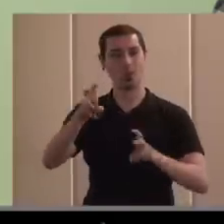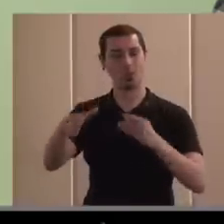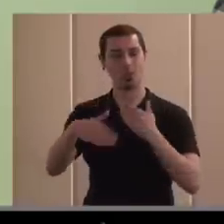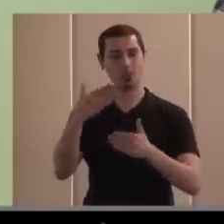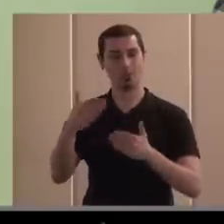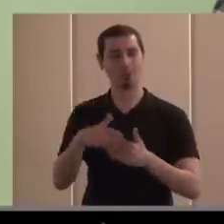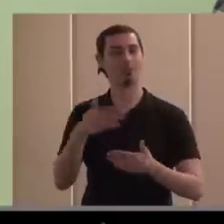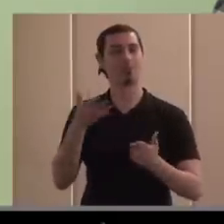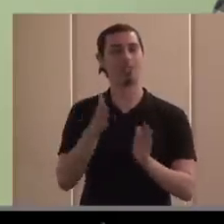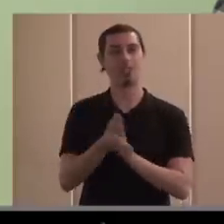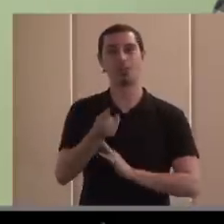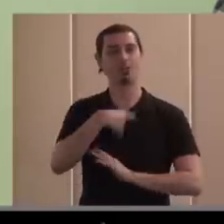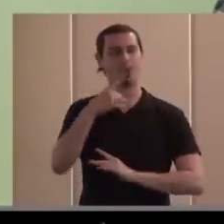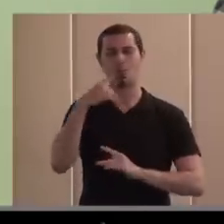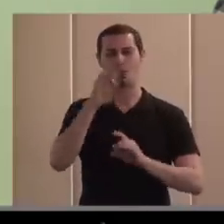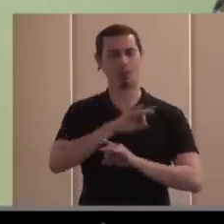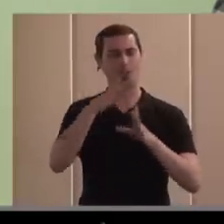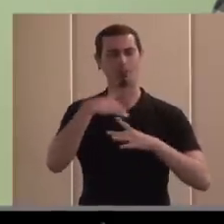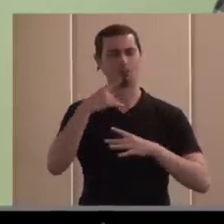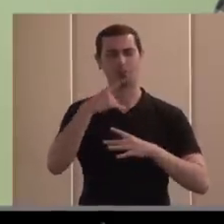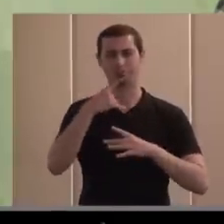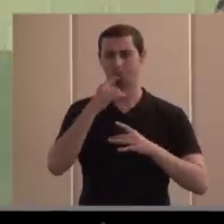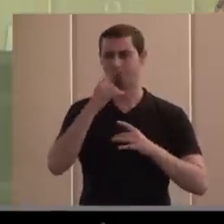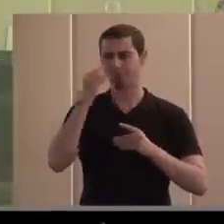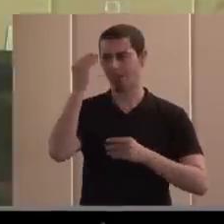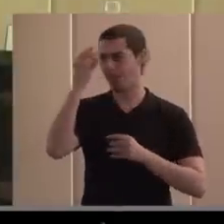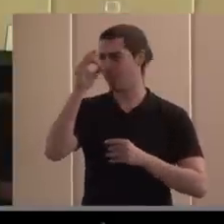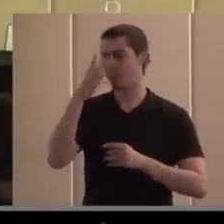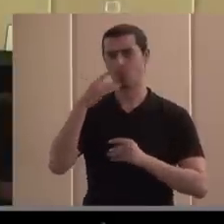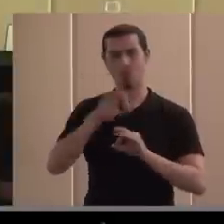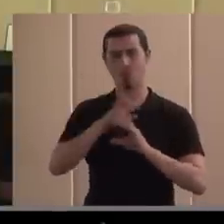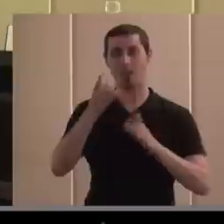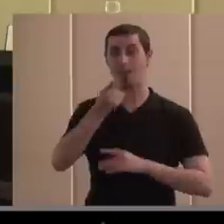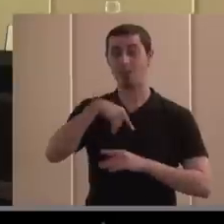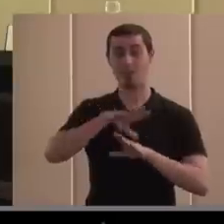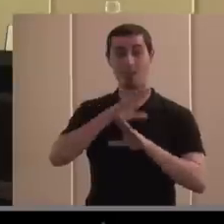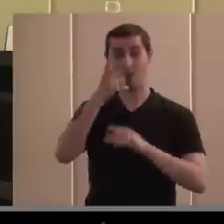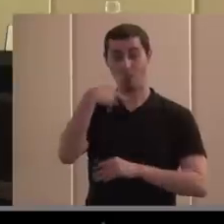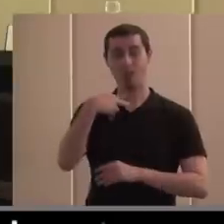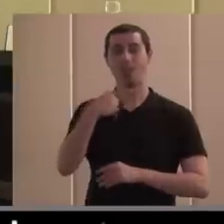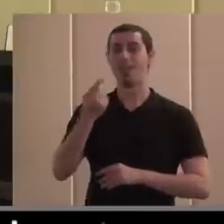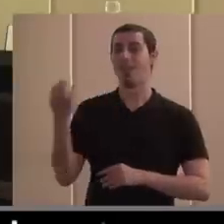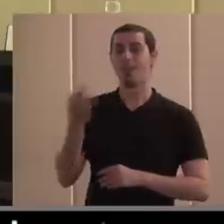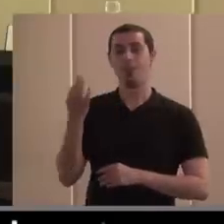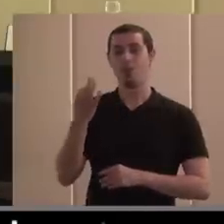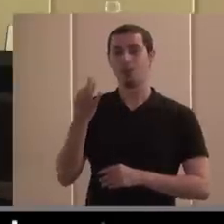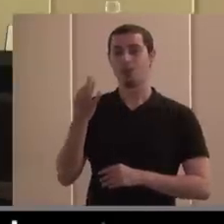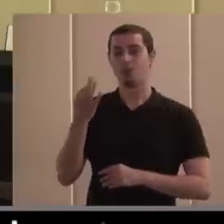somos unos convencidos junto a algunos compañeros en la casa de que un poco la línea